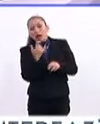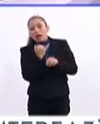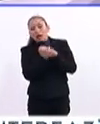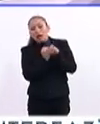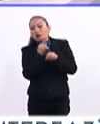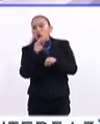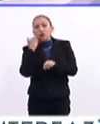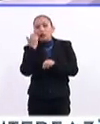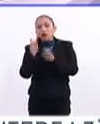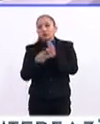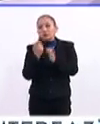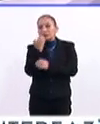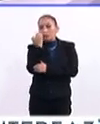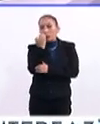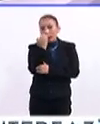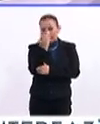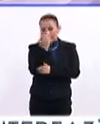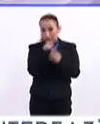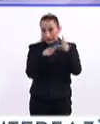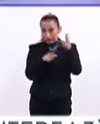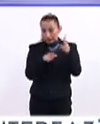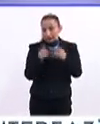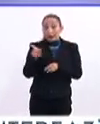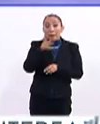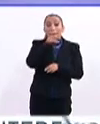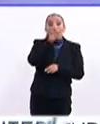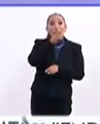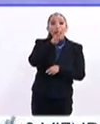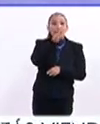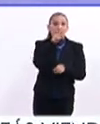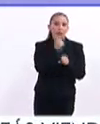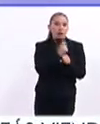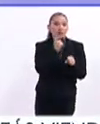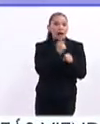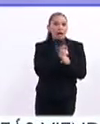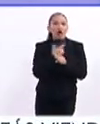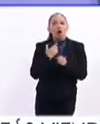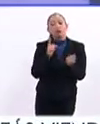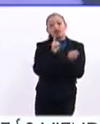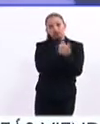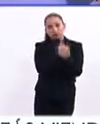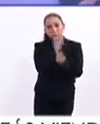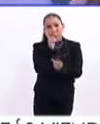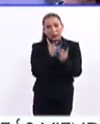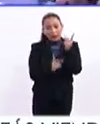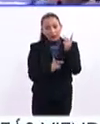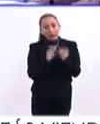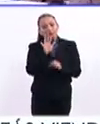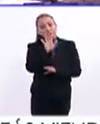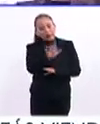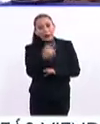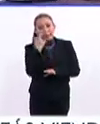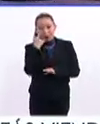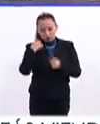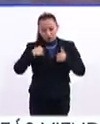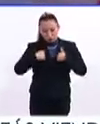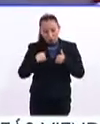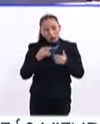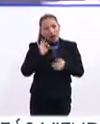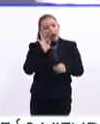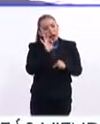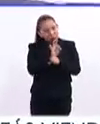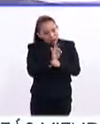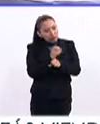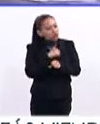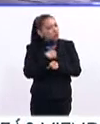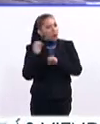regresar a la escuela, ¿no? Y, bueno, los papás, primero es tener una plática con ellos, decirles, aquí estoy para apoyarte,